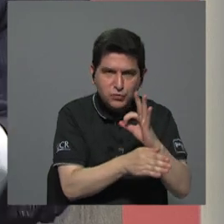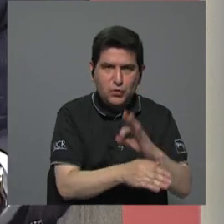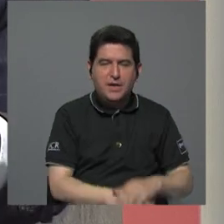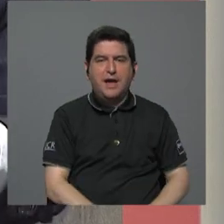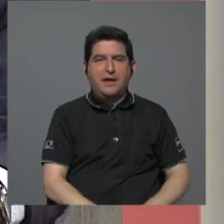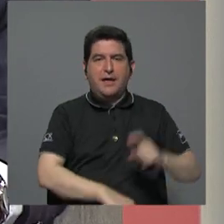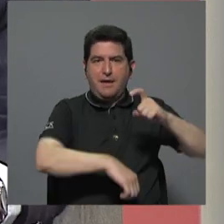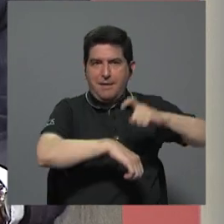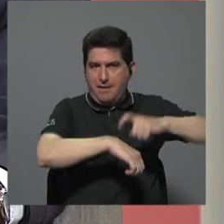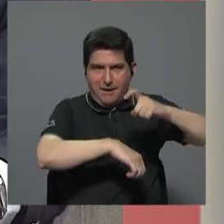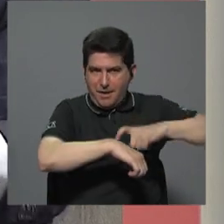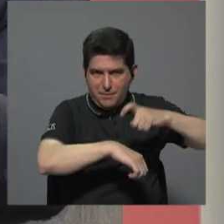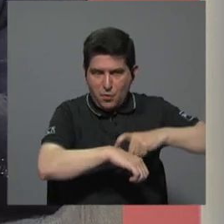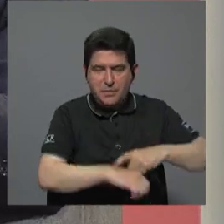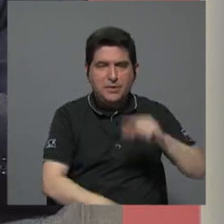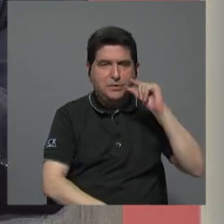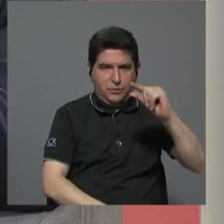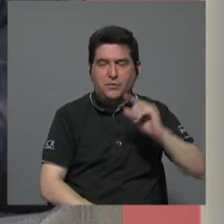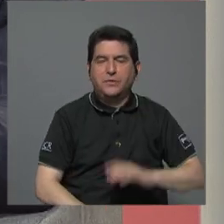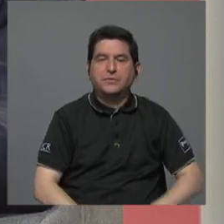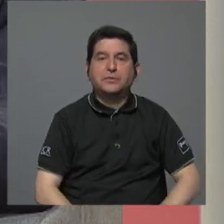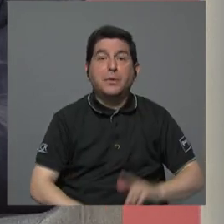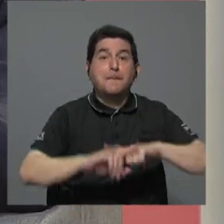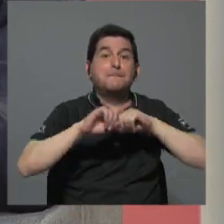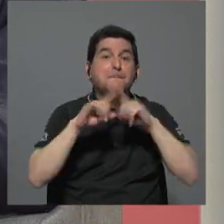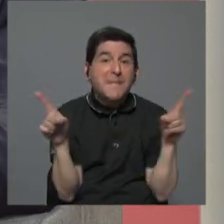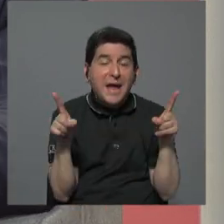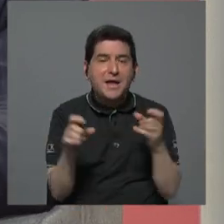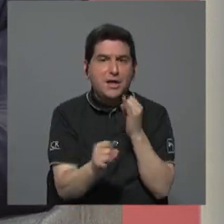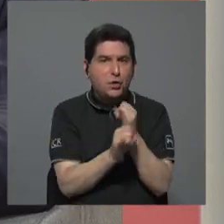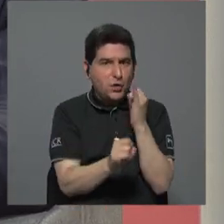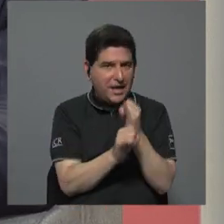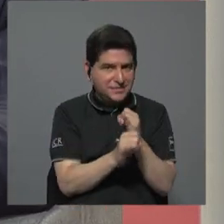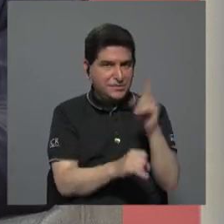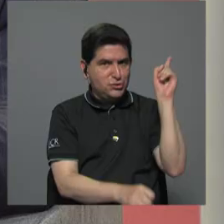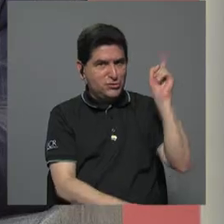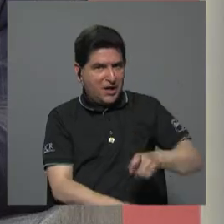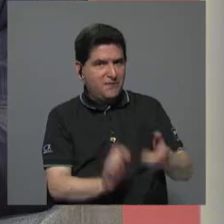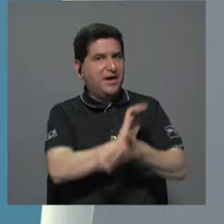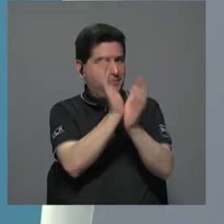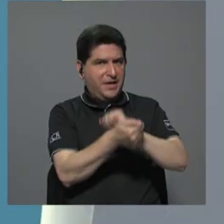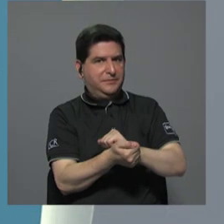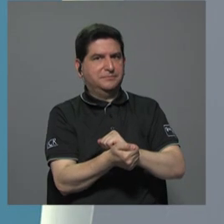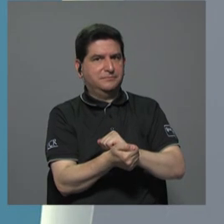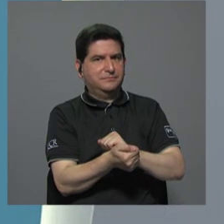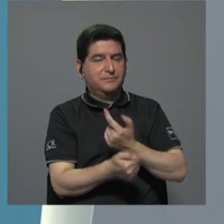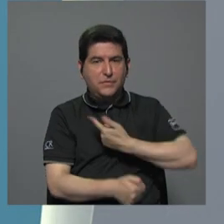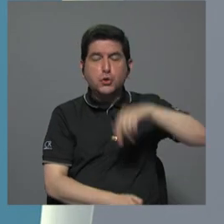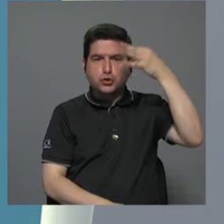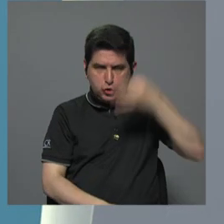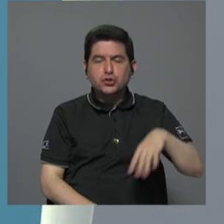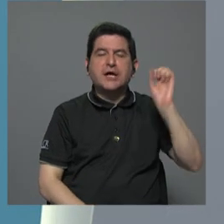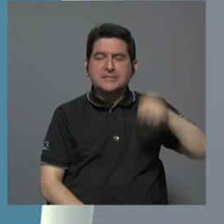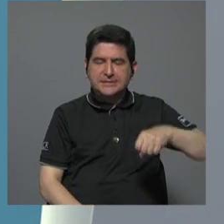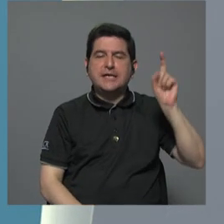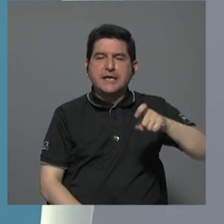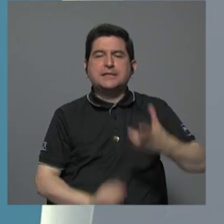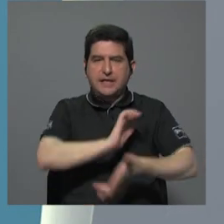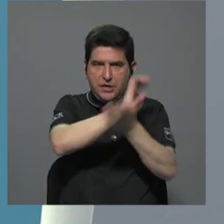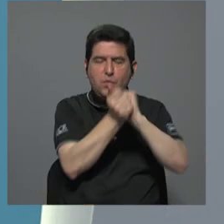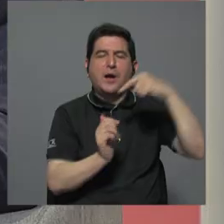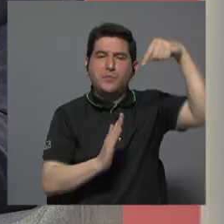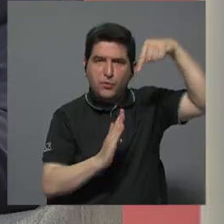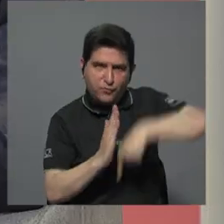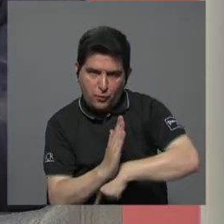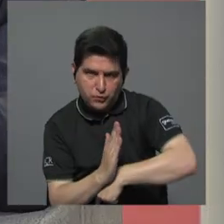el corto plazo. Pero esa institucionalidad tiene que cambiar. Nosotros sí creemos que se necesita una reforma más